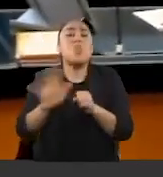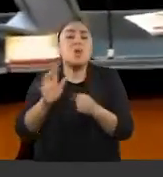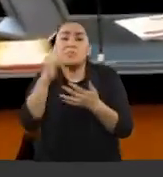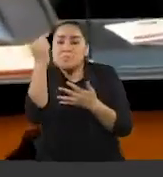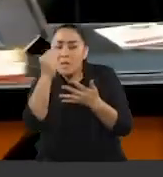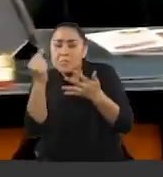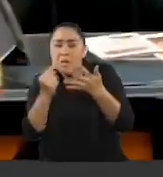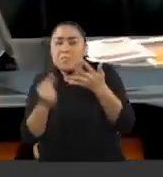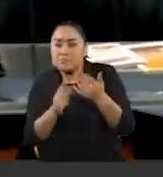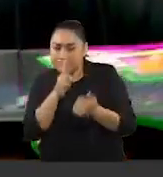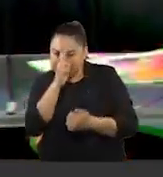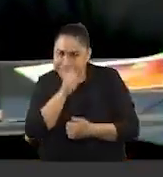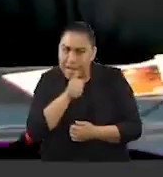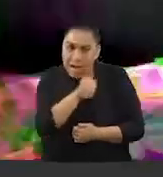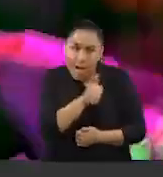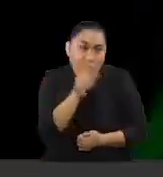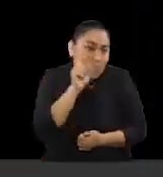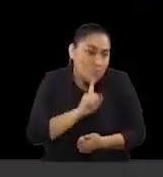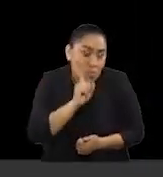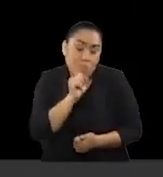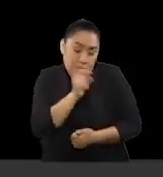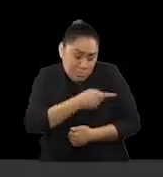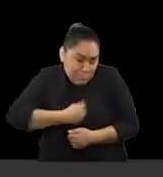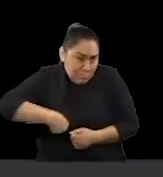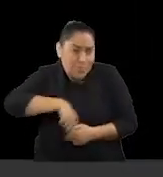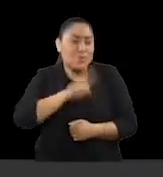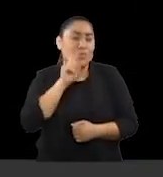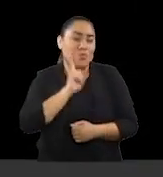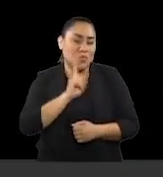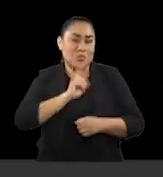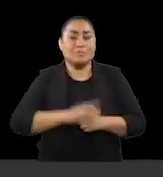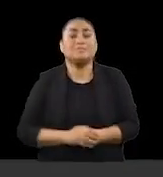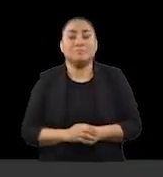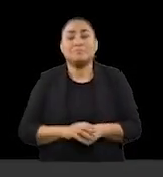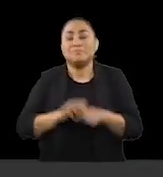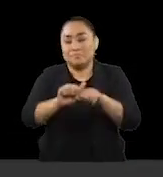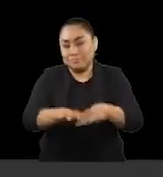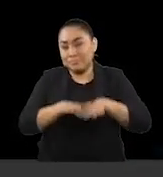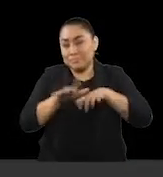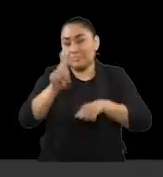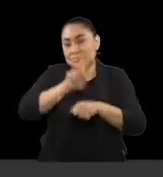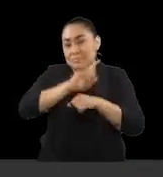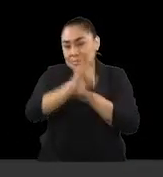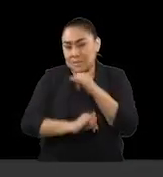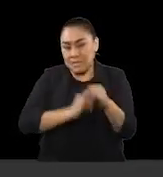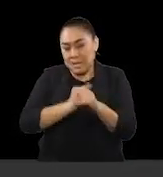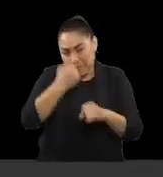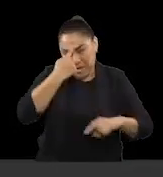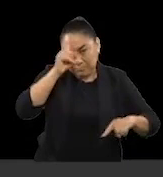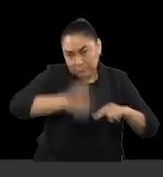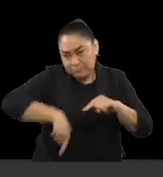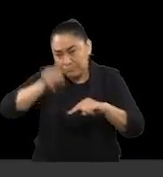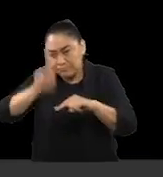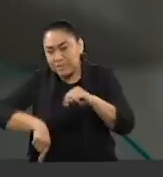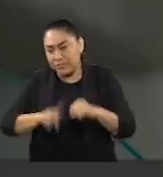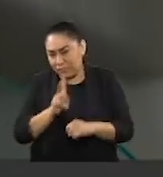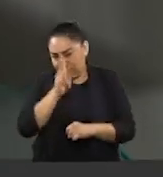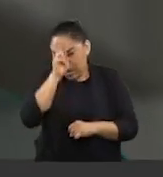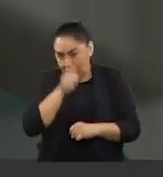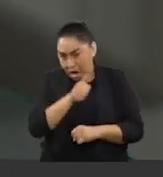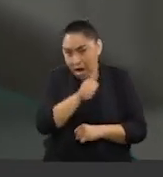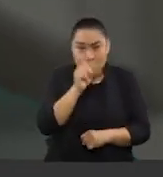hacia ellas, hacia nosotras. En sesión Solerne para conmemorar el Día Internacional de la Eliminación de la Violencia contra la Mujer,